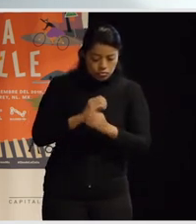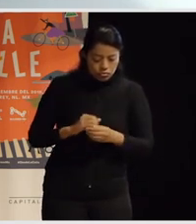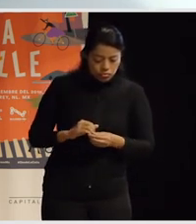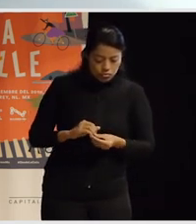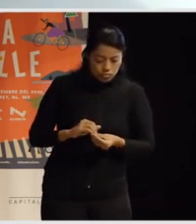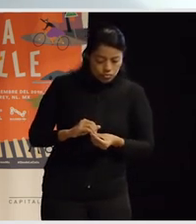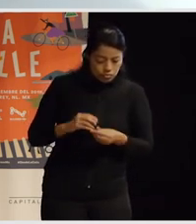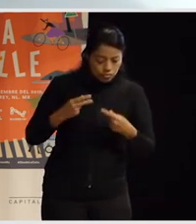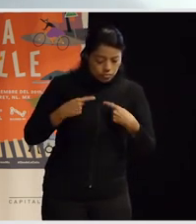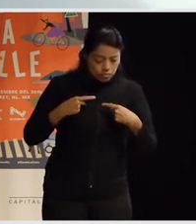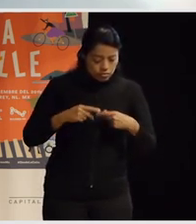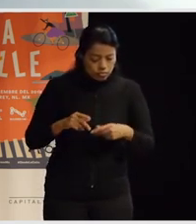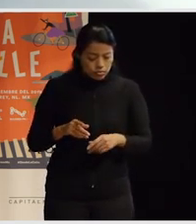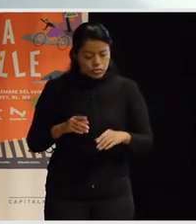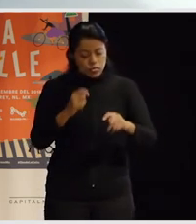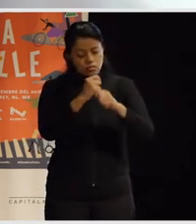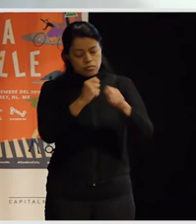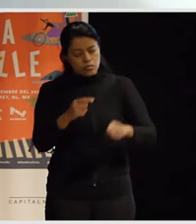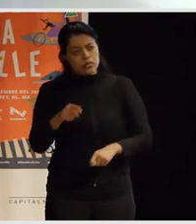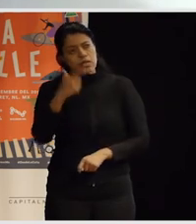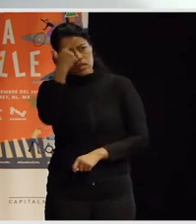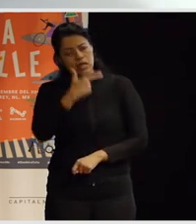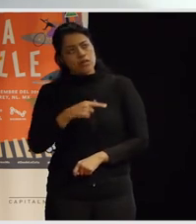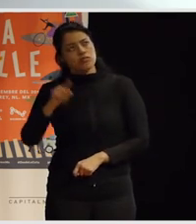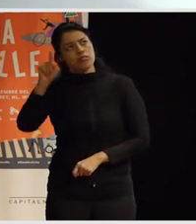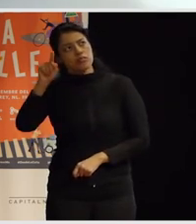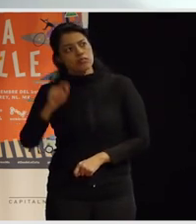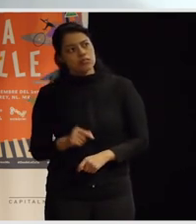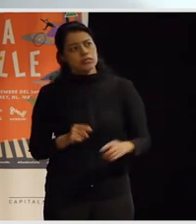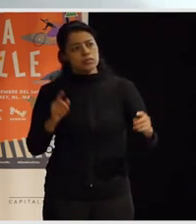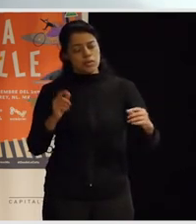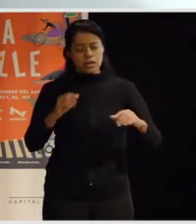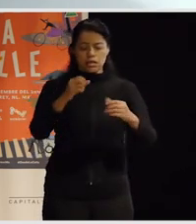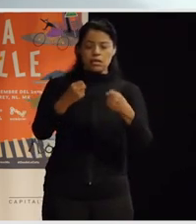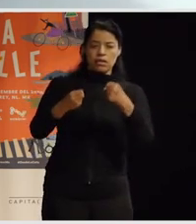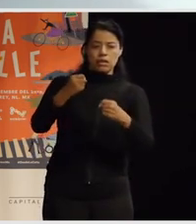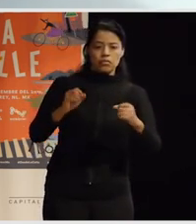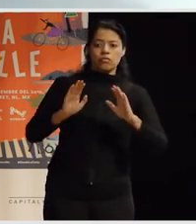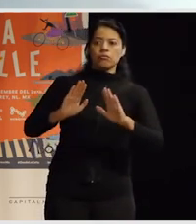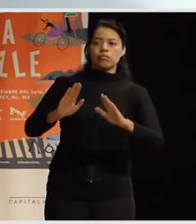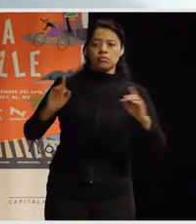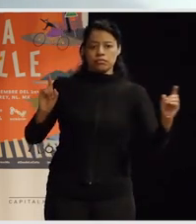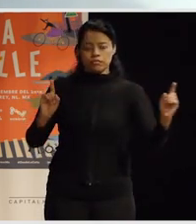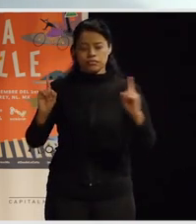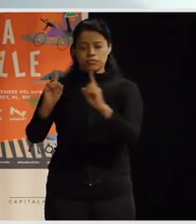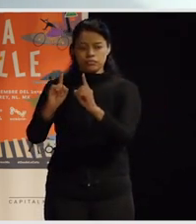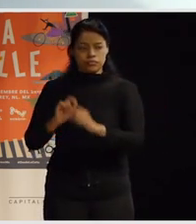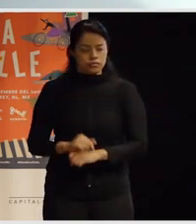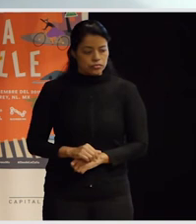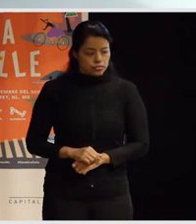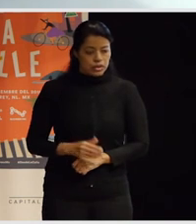pudieran elegir donde paraba el autobús porque de noche tú sabes en qué sitio te quieres parar para luego llegar a tu casa ¿no? bueno en ese momento que esto fue como hace